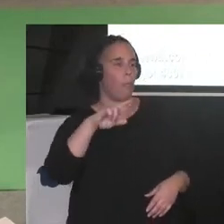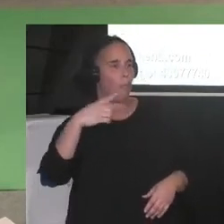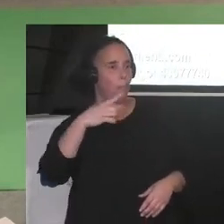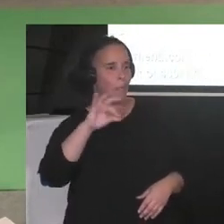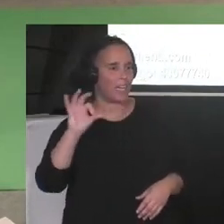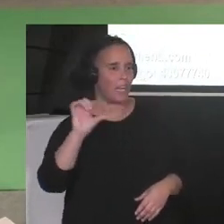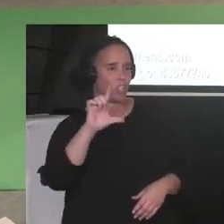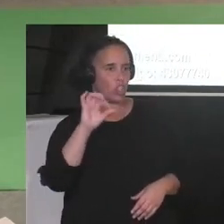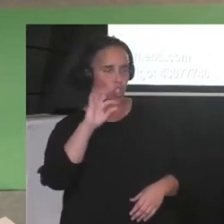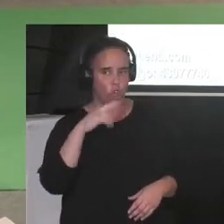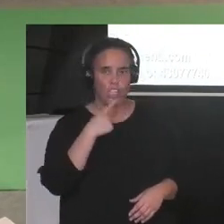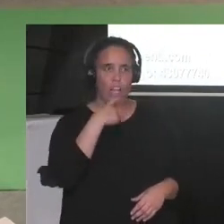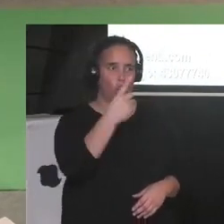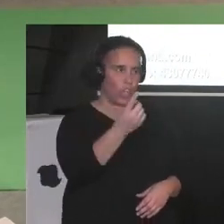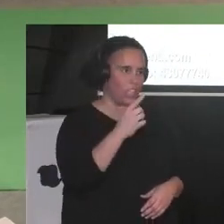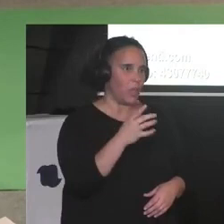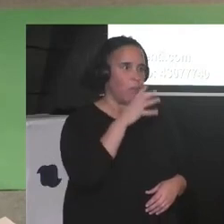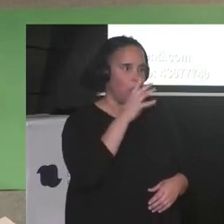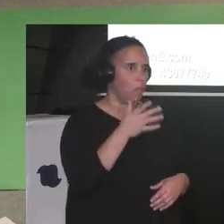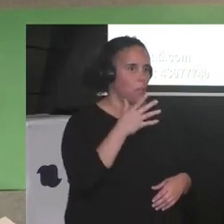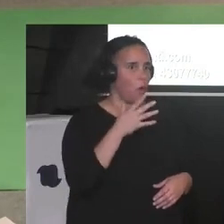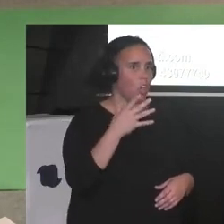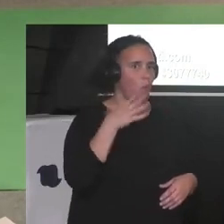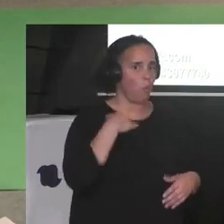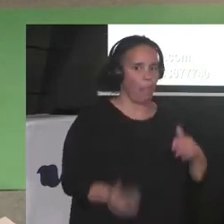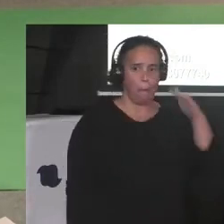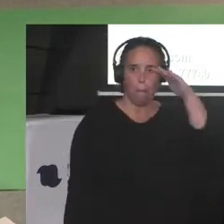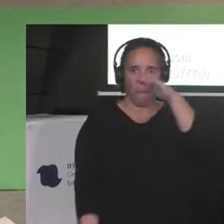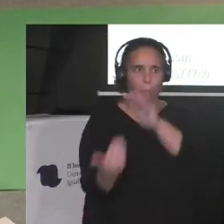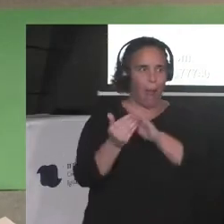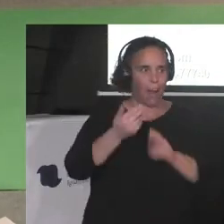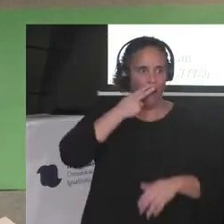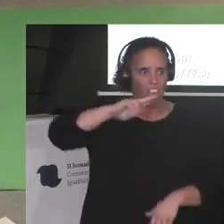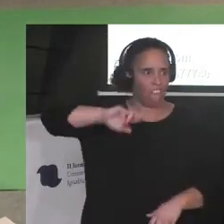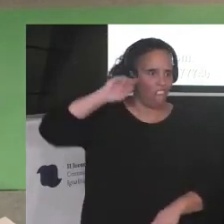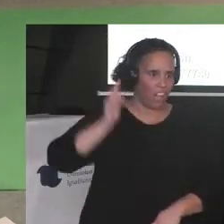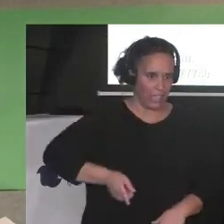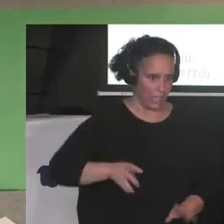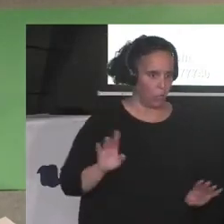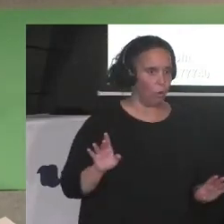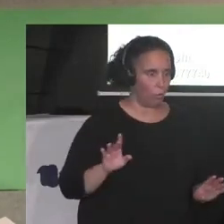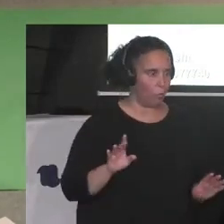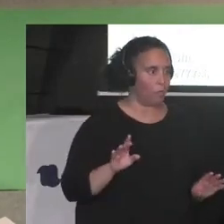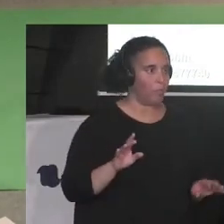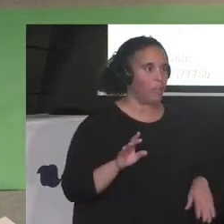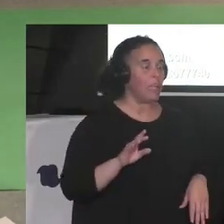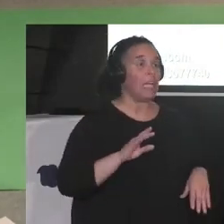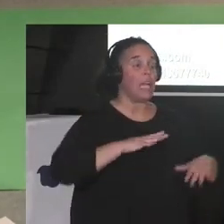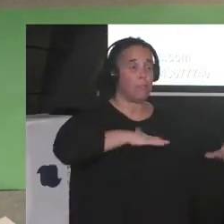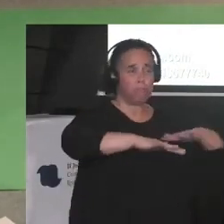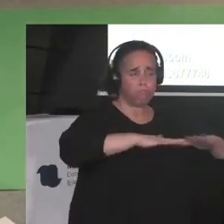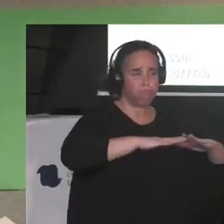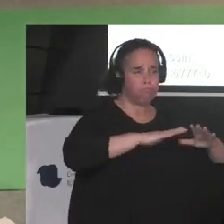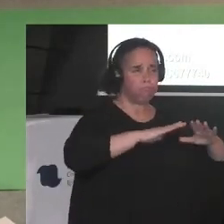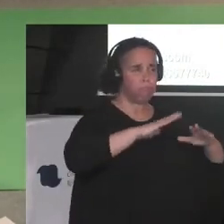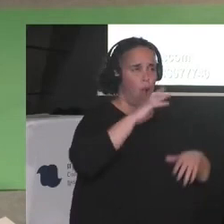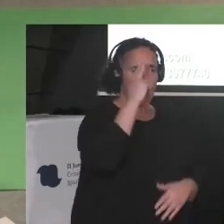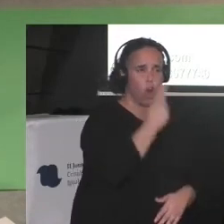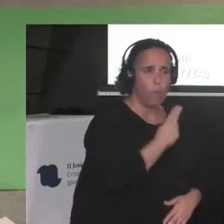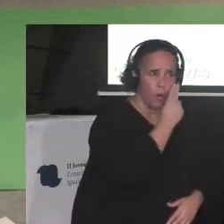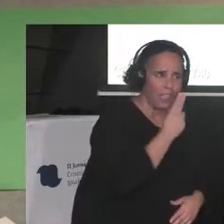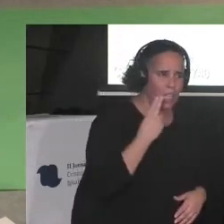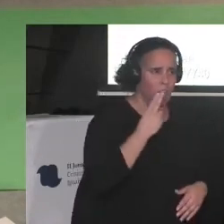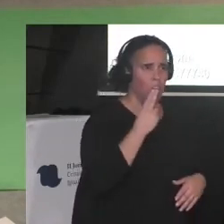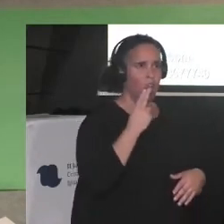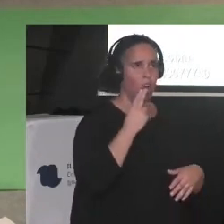al fascismo. En varios lugares del mundo, el periodismo activista comprometido y defensor de justas